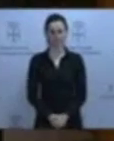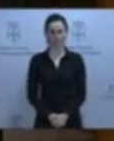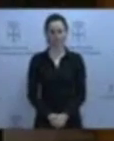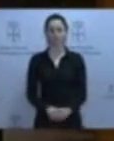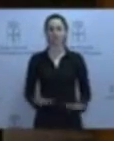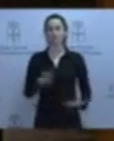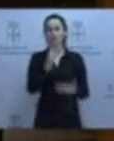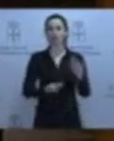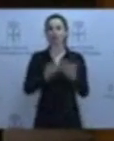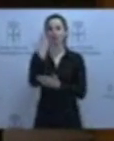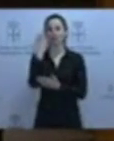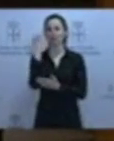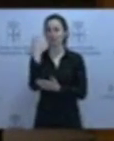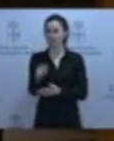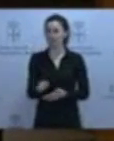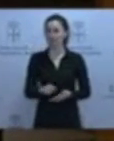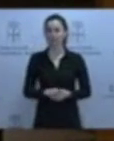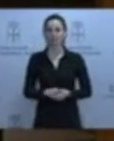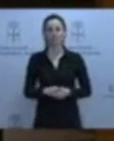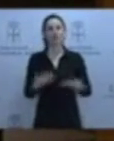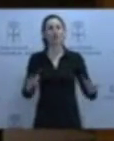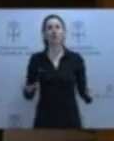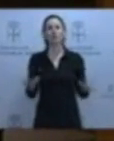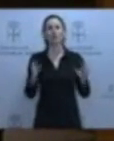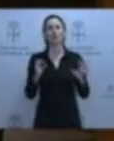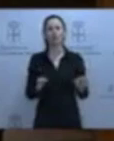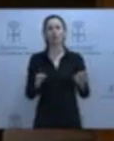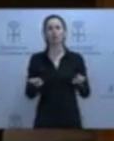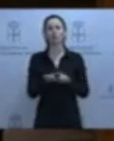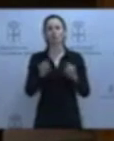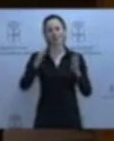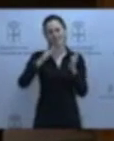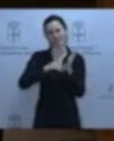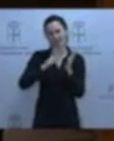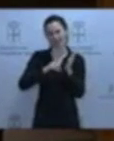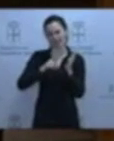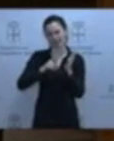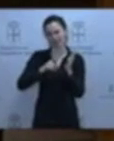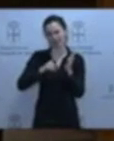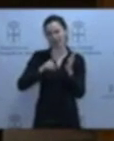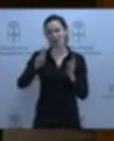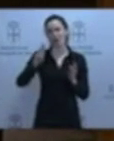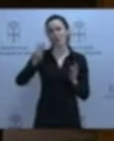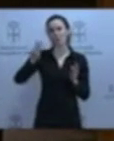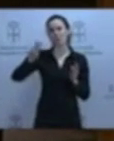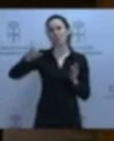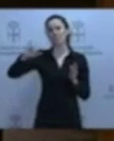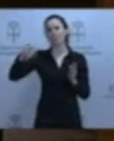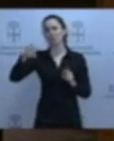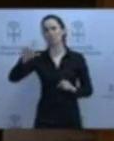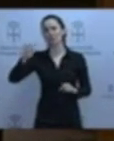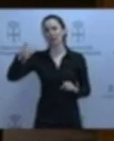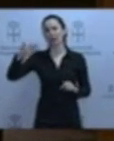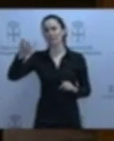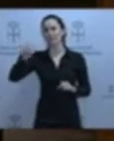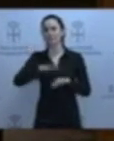Buenos días, presidente. ¿Por qué no ha explorado la vía valenciana propuesta por Ximopuig y Javier Lambán para evitar que